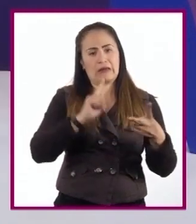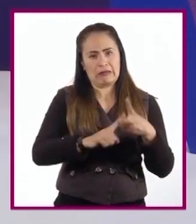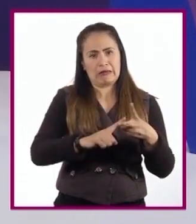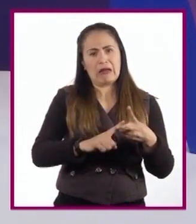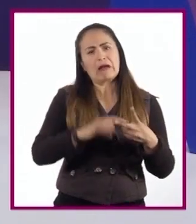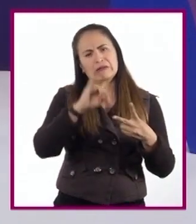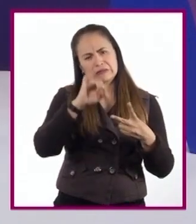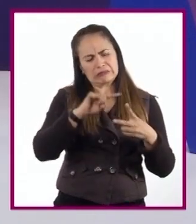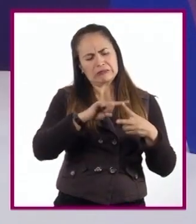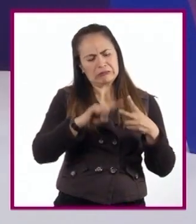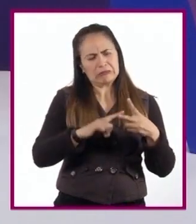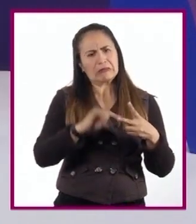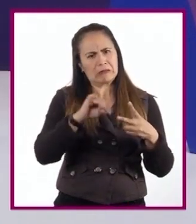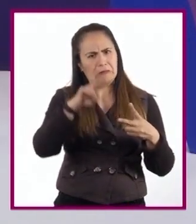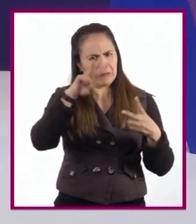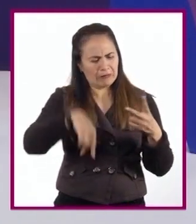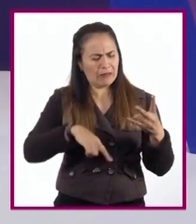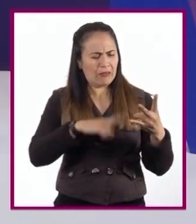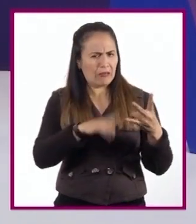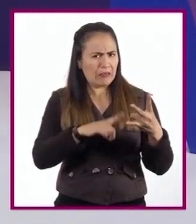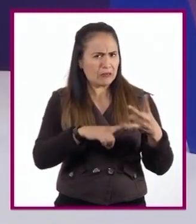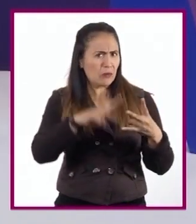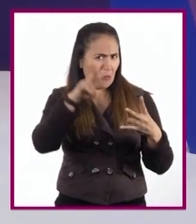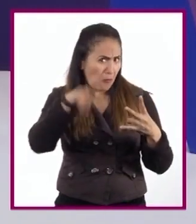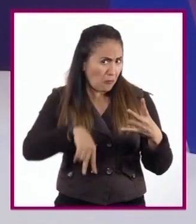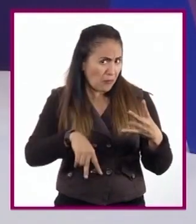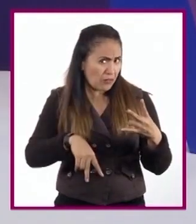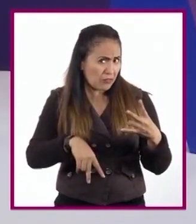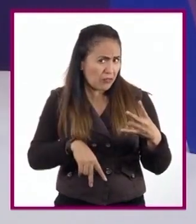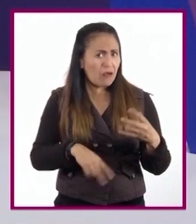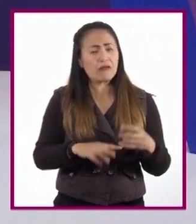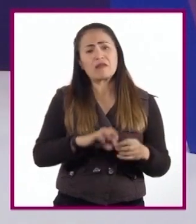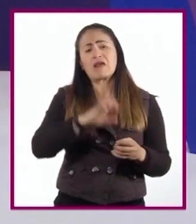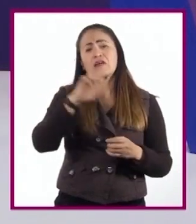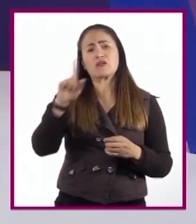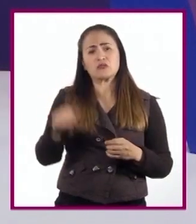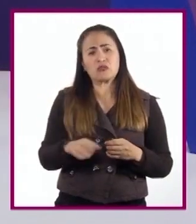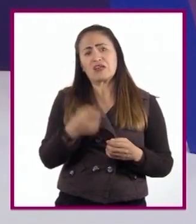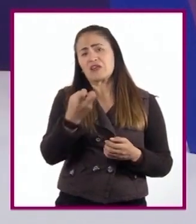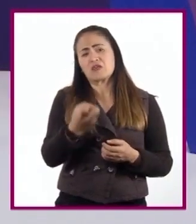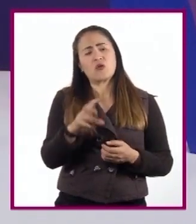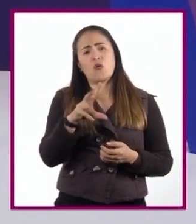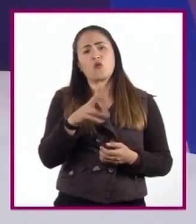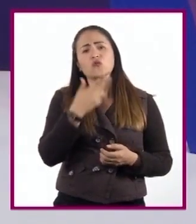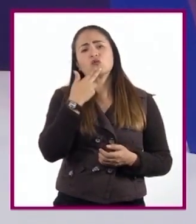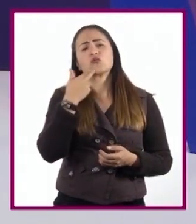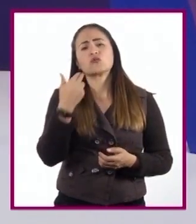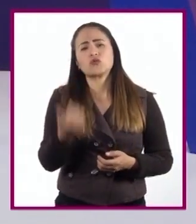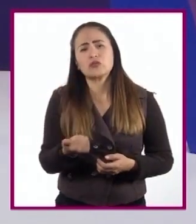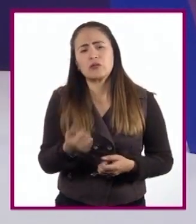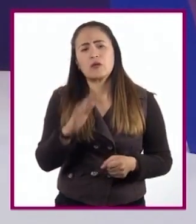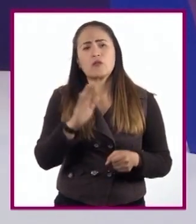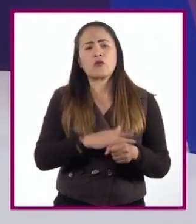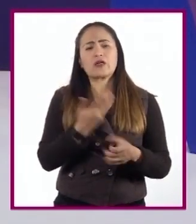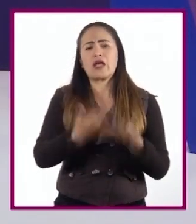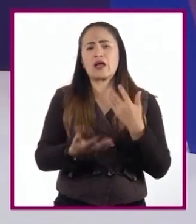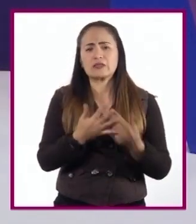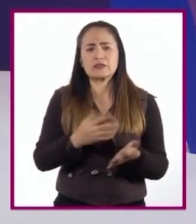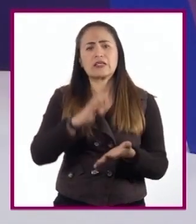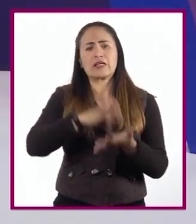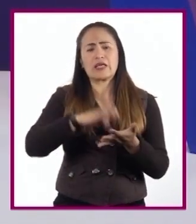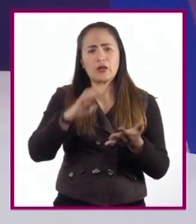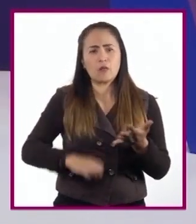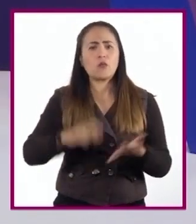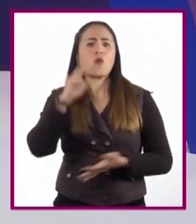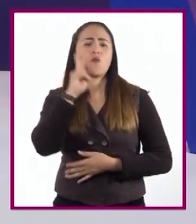consecuencia lógica entre las premisas y la conclusión, el argumento queda invalidado, puesto que los hechos, ejemplos o pruebas